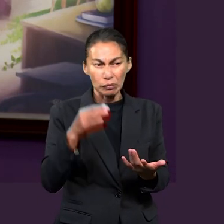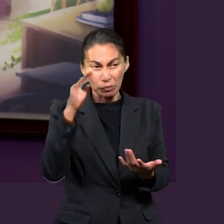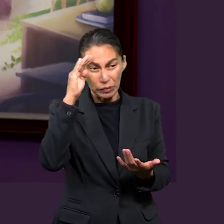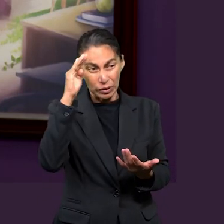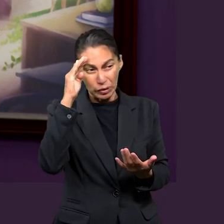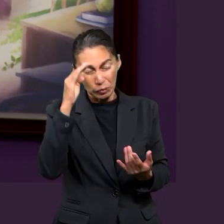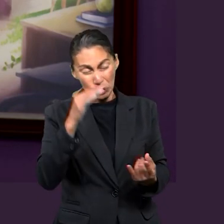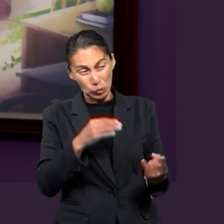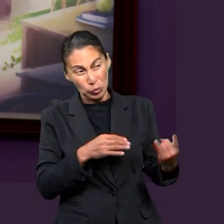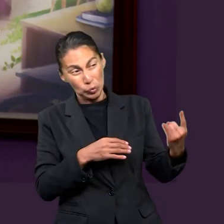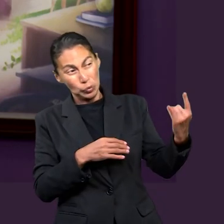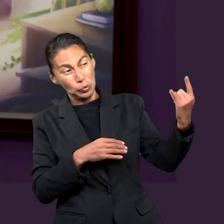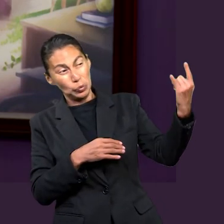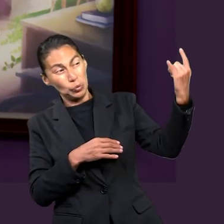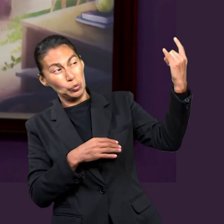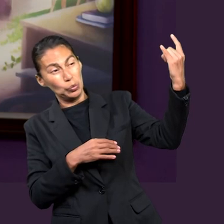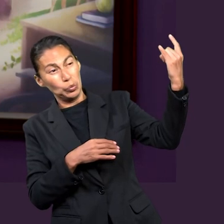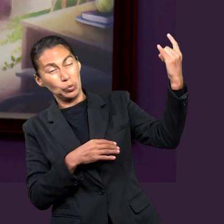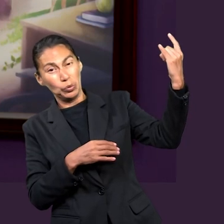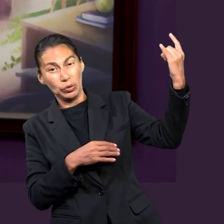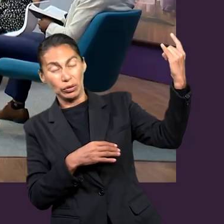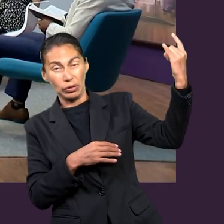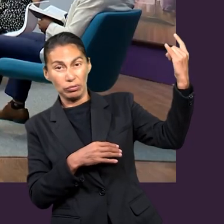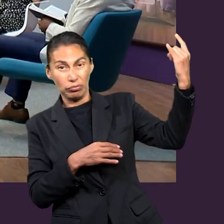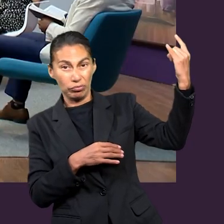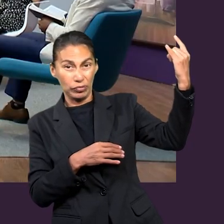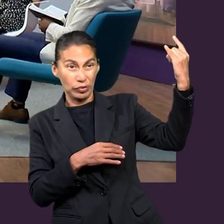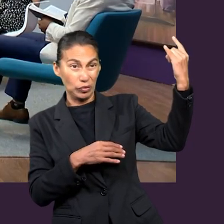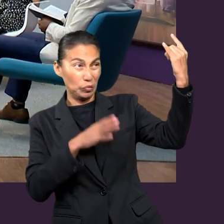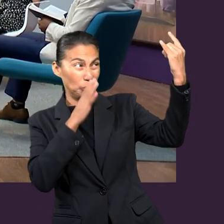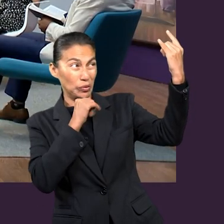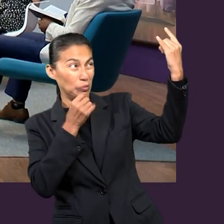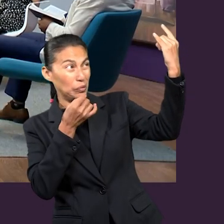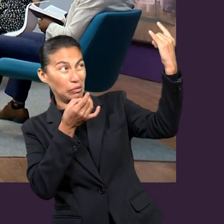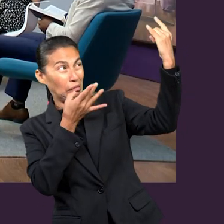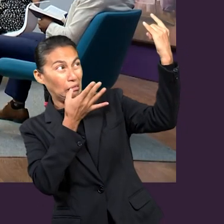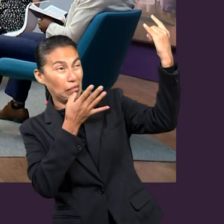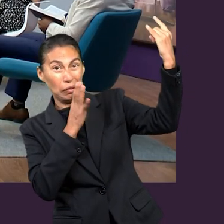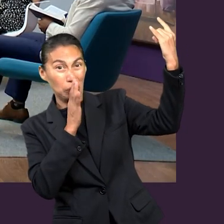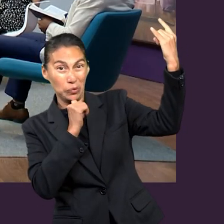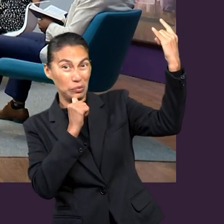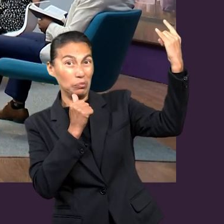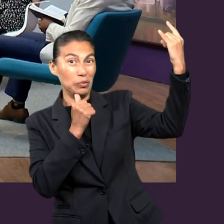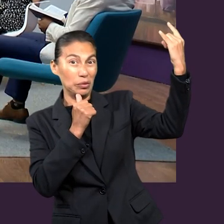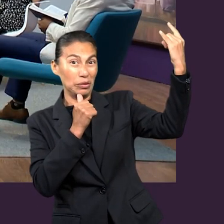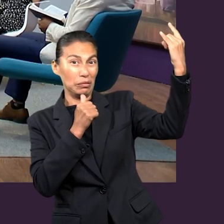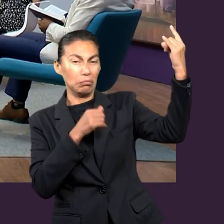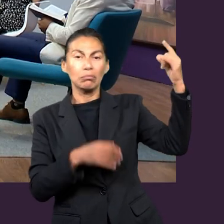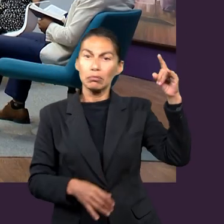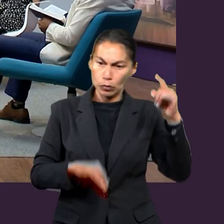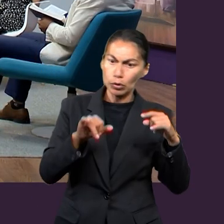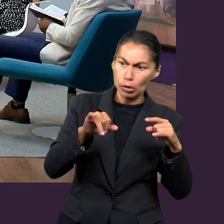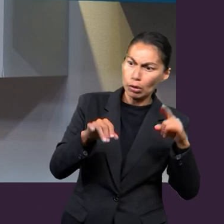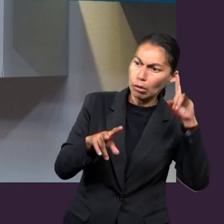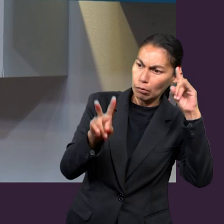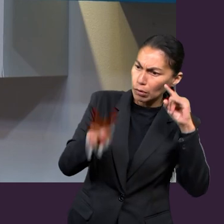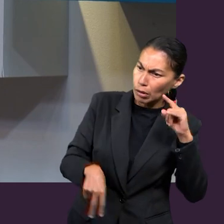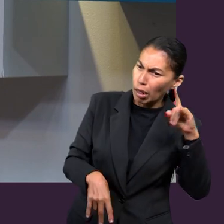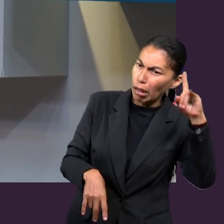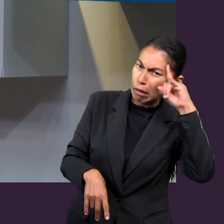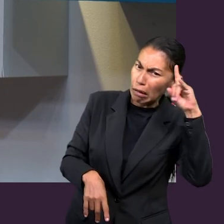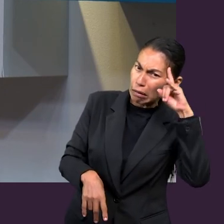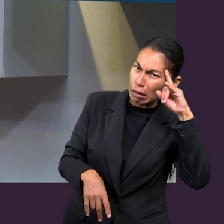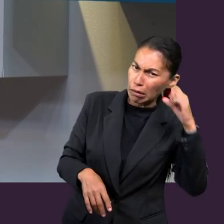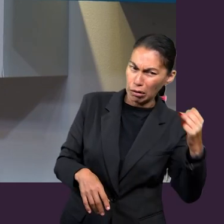cosas, se me hace una figura grande, ¿no? Algo no, no, simple. Es tienes razón. Es enorme. O sea, el poder que tiene